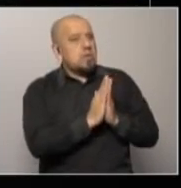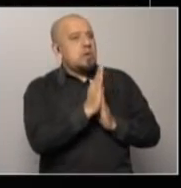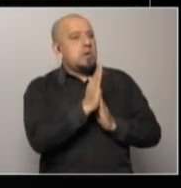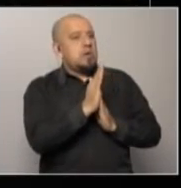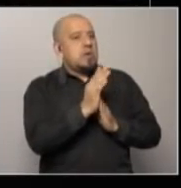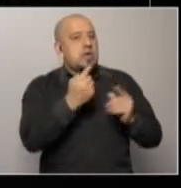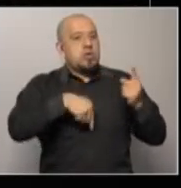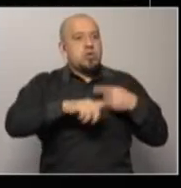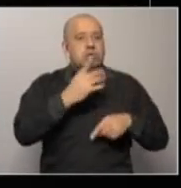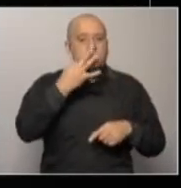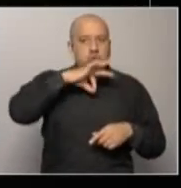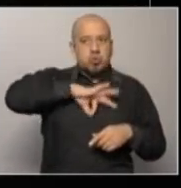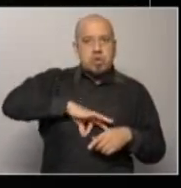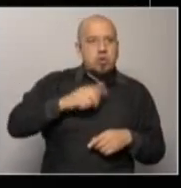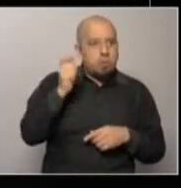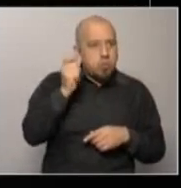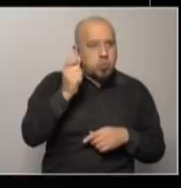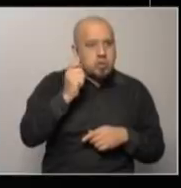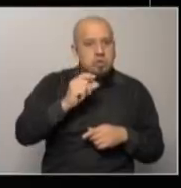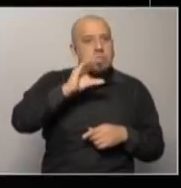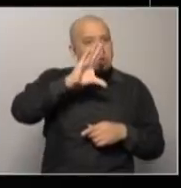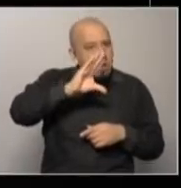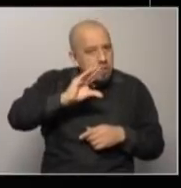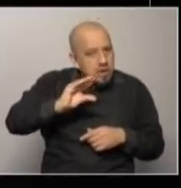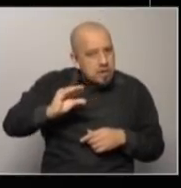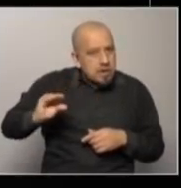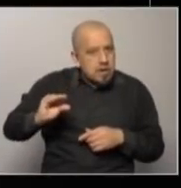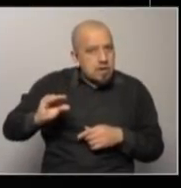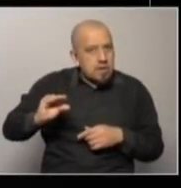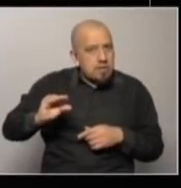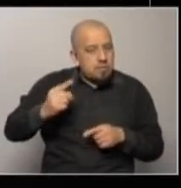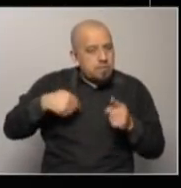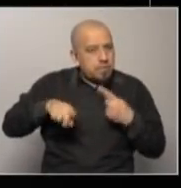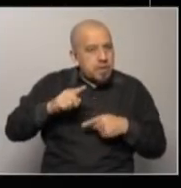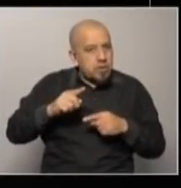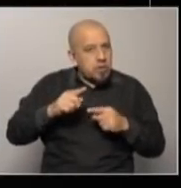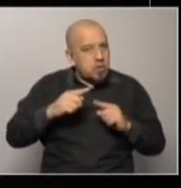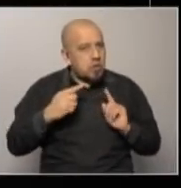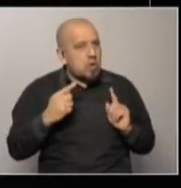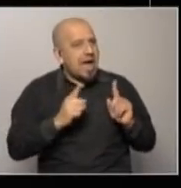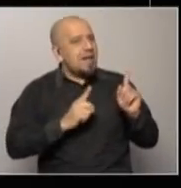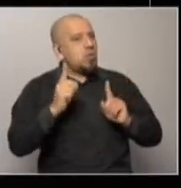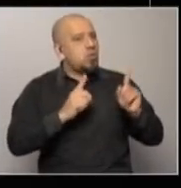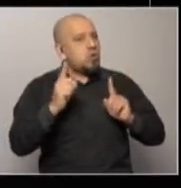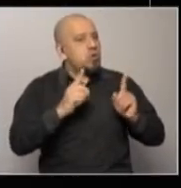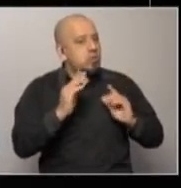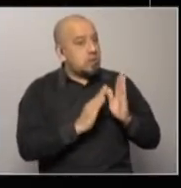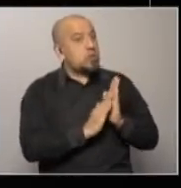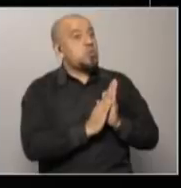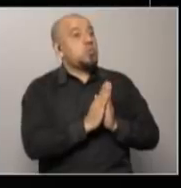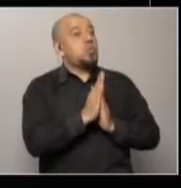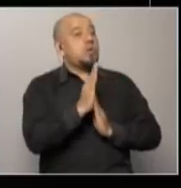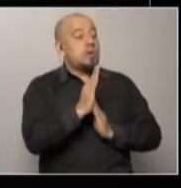salarios públicos bajen, pero que haya algunas islas, algunos segmentos del funcionariado público, como